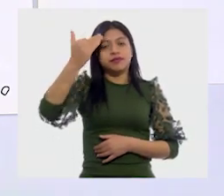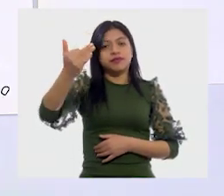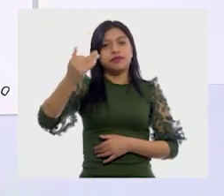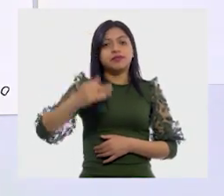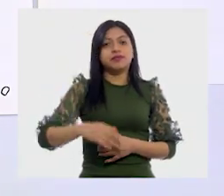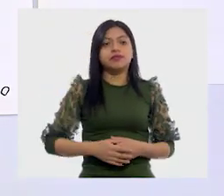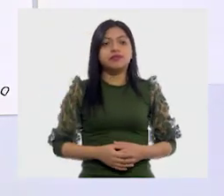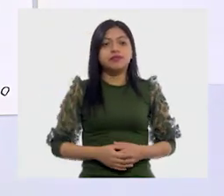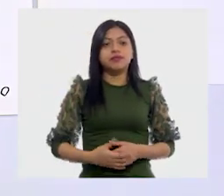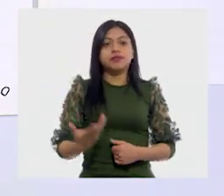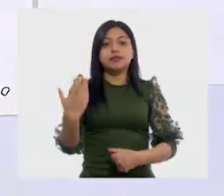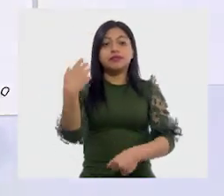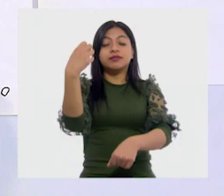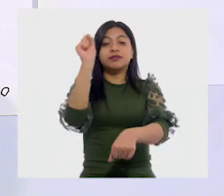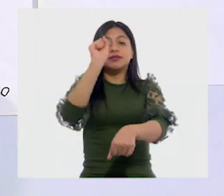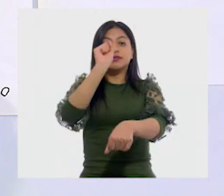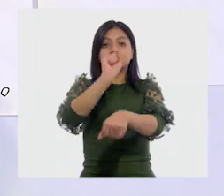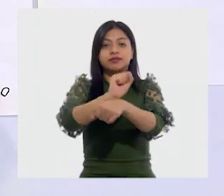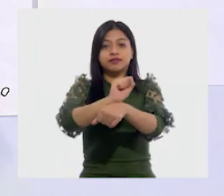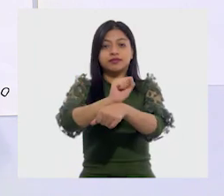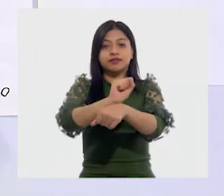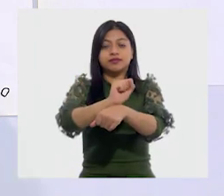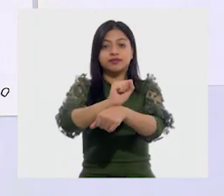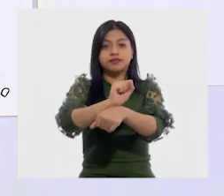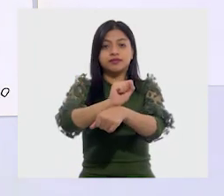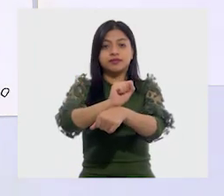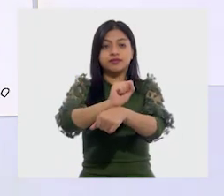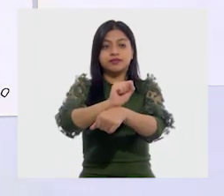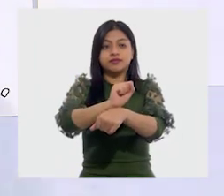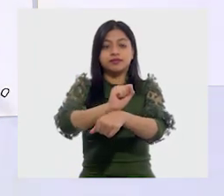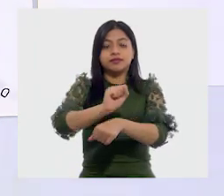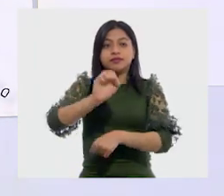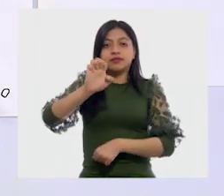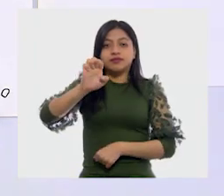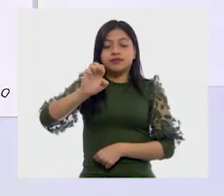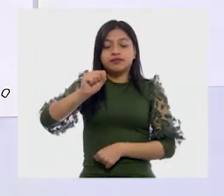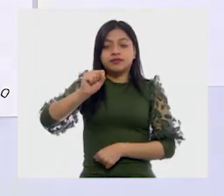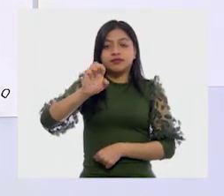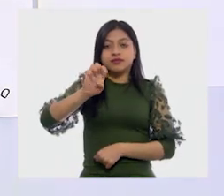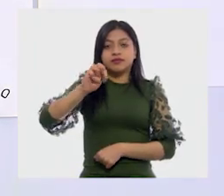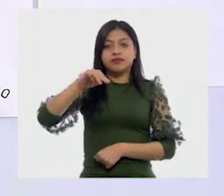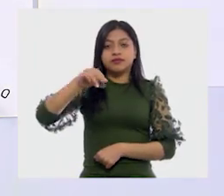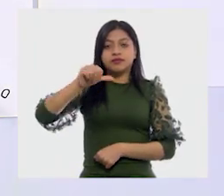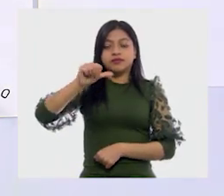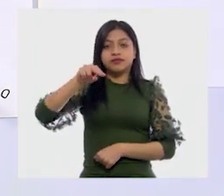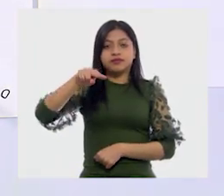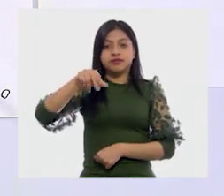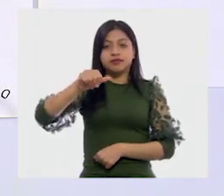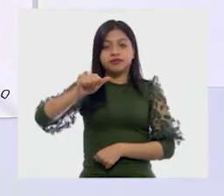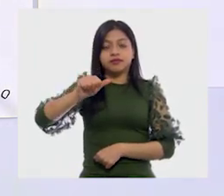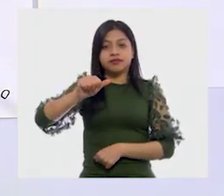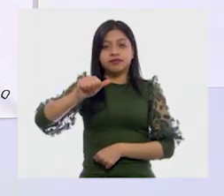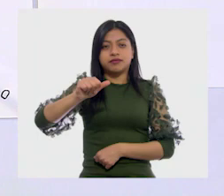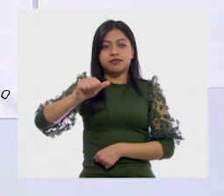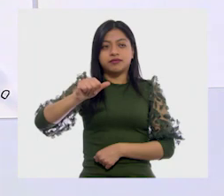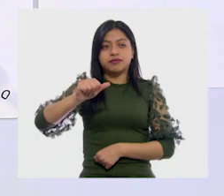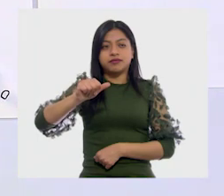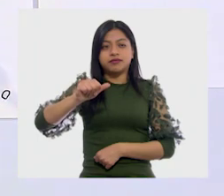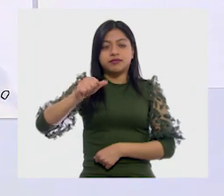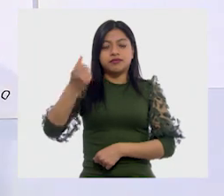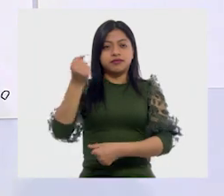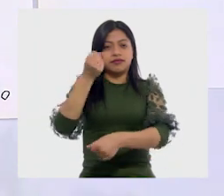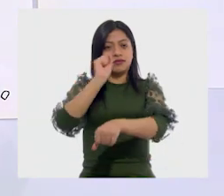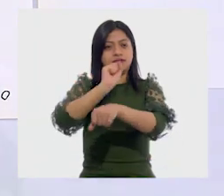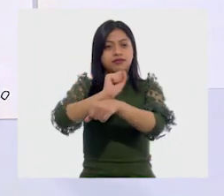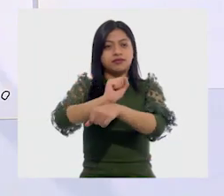dice... Semana. Semna. Ajá. Semana. Muy bien. Semana.